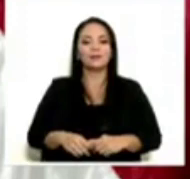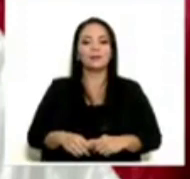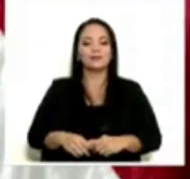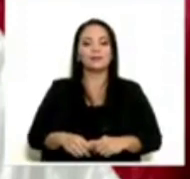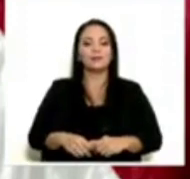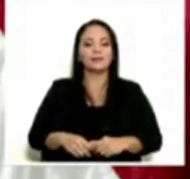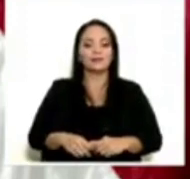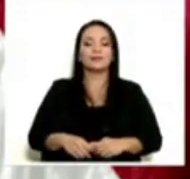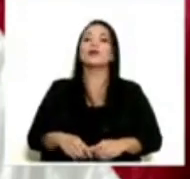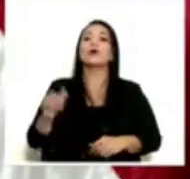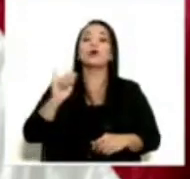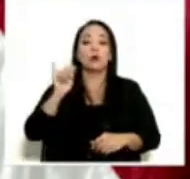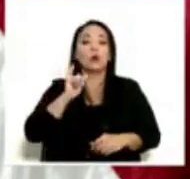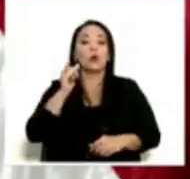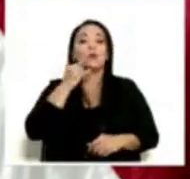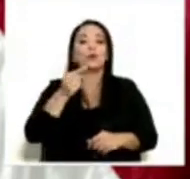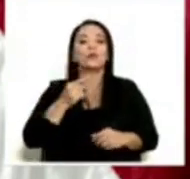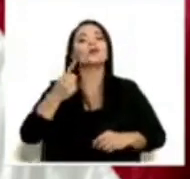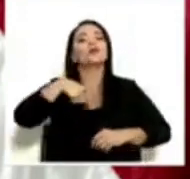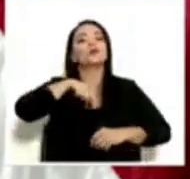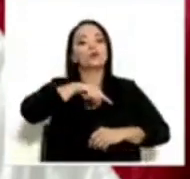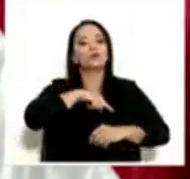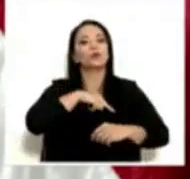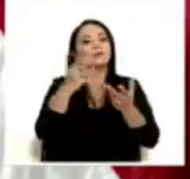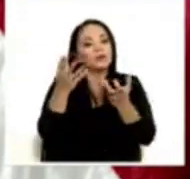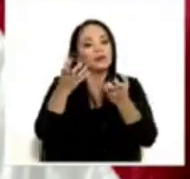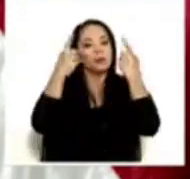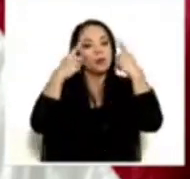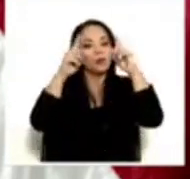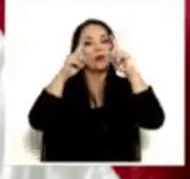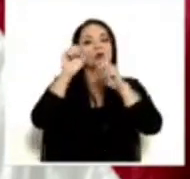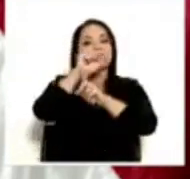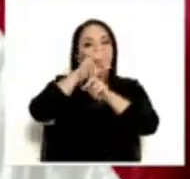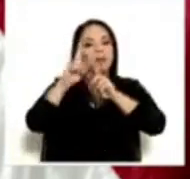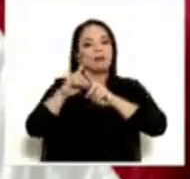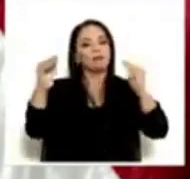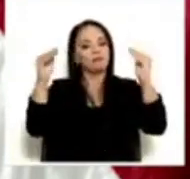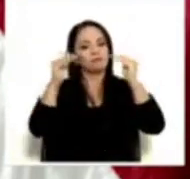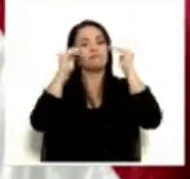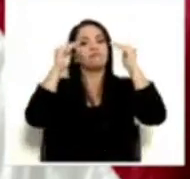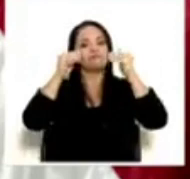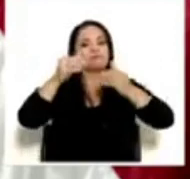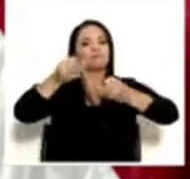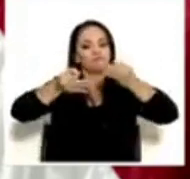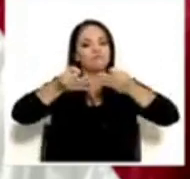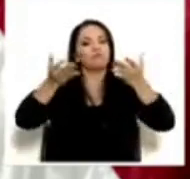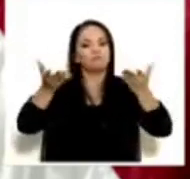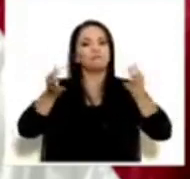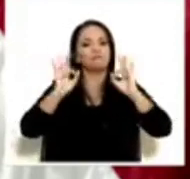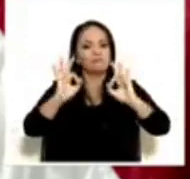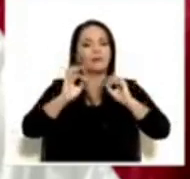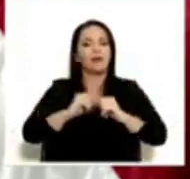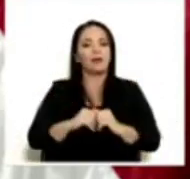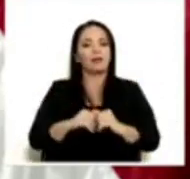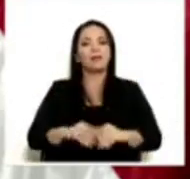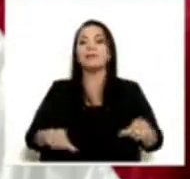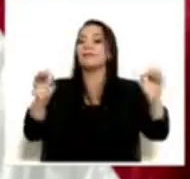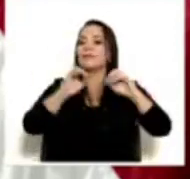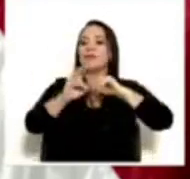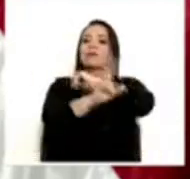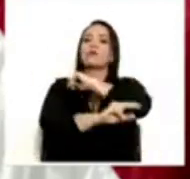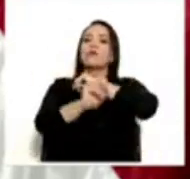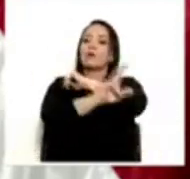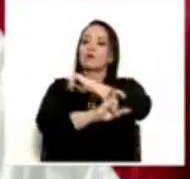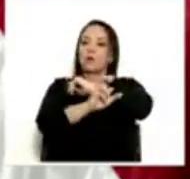como dije, queremos una sociedad más justa, más equitativa, donde no se robe tanta